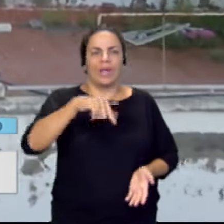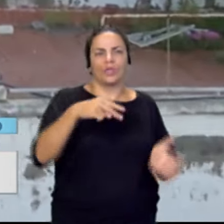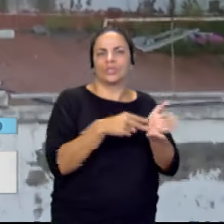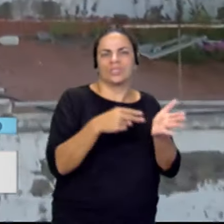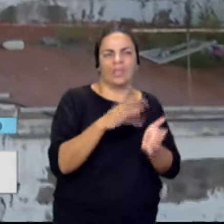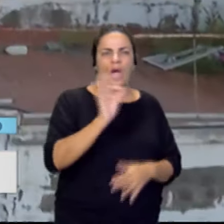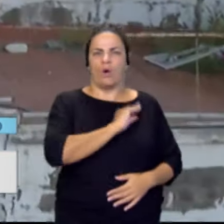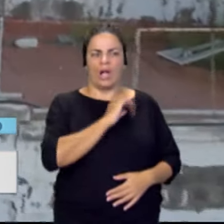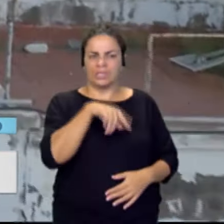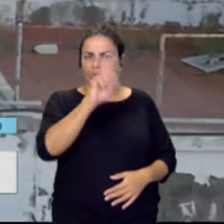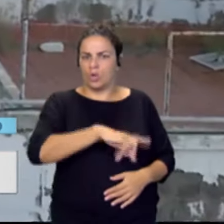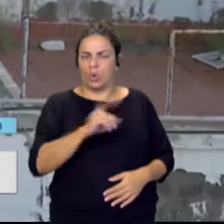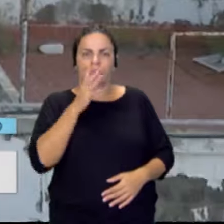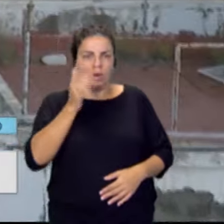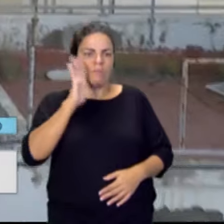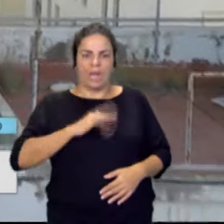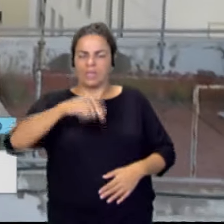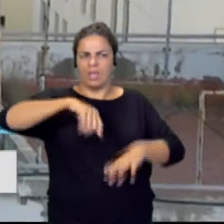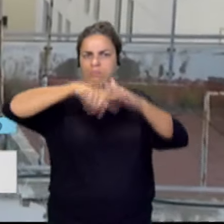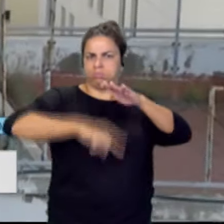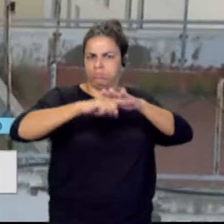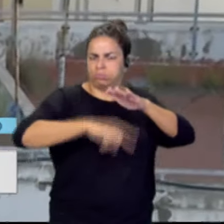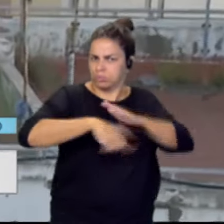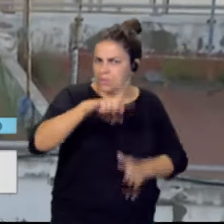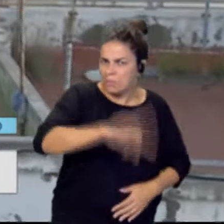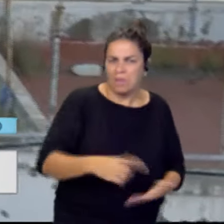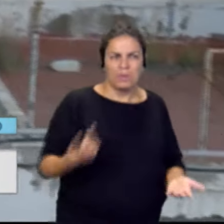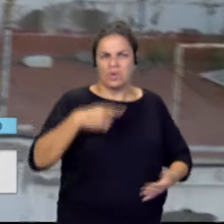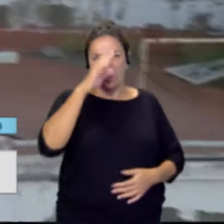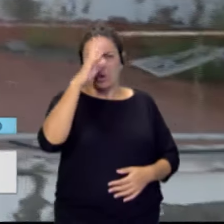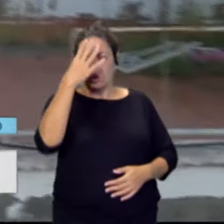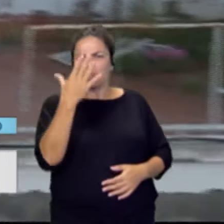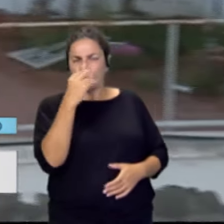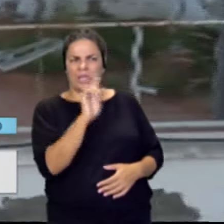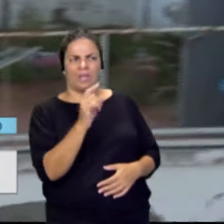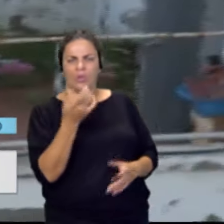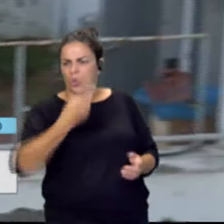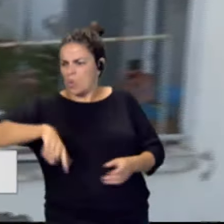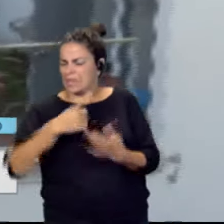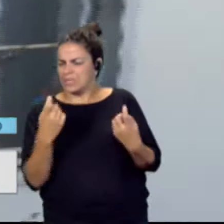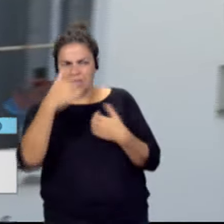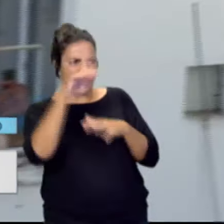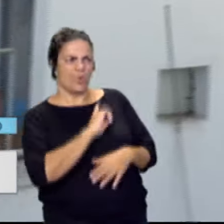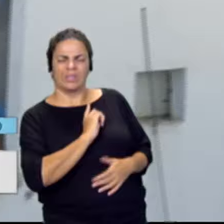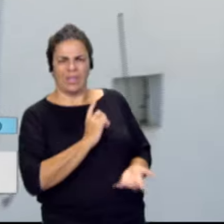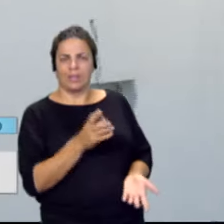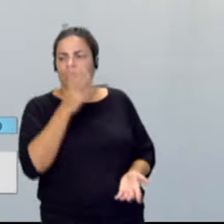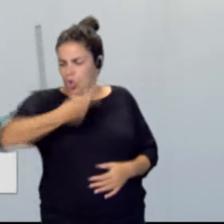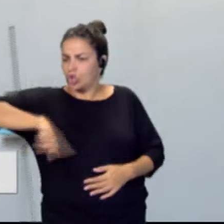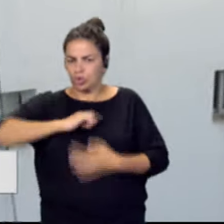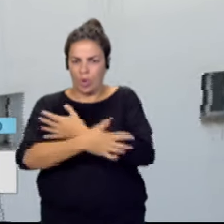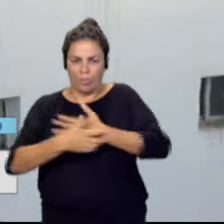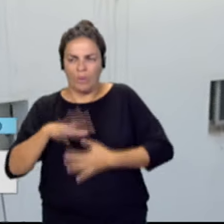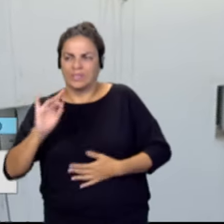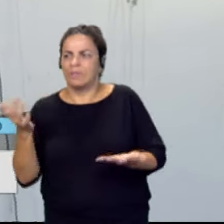que hay un bombardeo aquí, cómo no atiende las necesidades de la gente. Dice, vale, somos pobres, pero aquí hay propietarios que no tienen culpa de